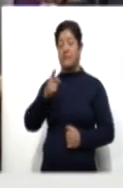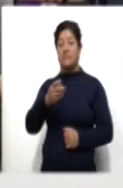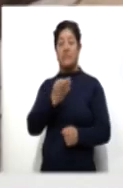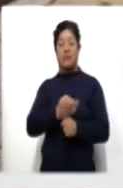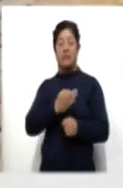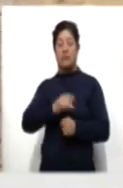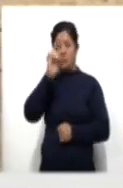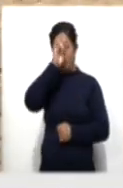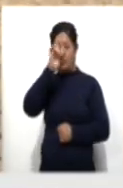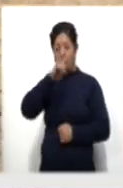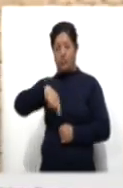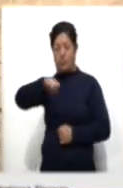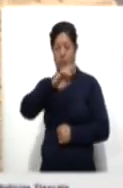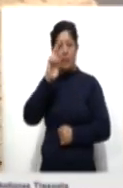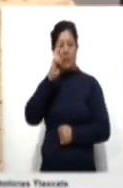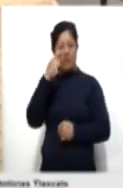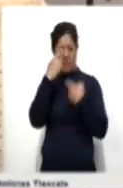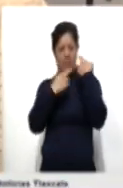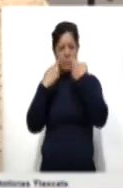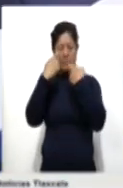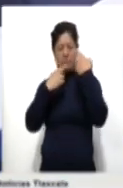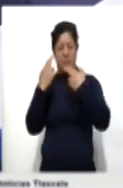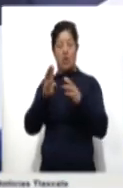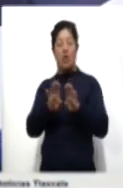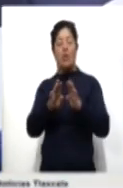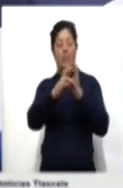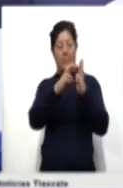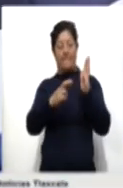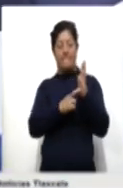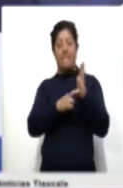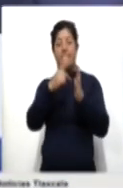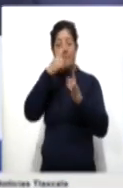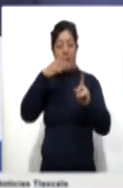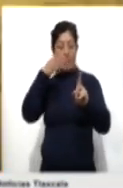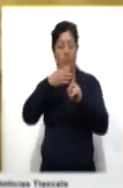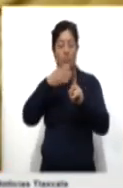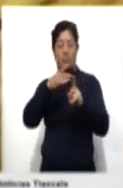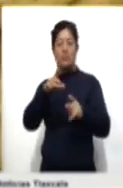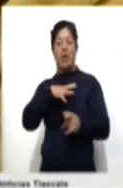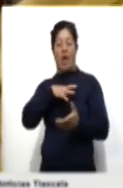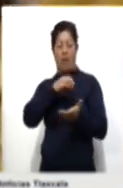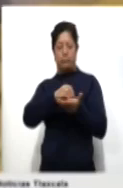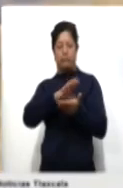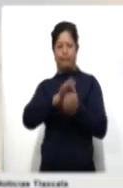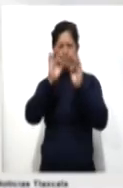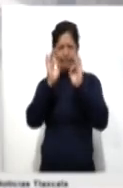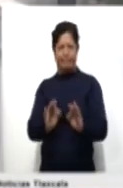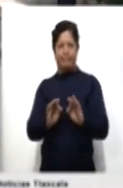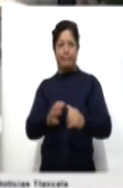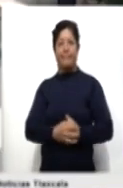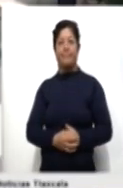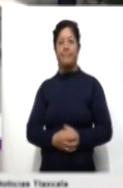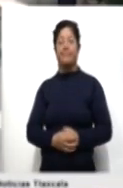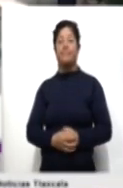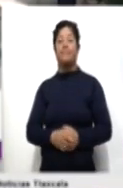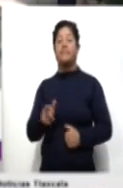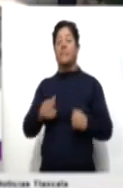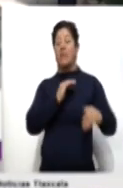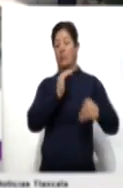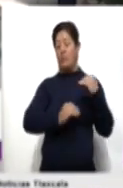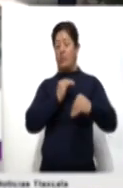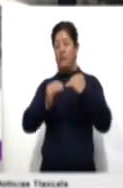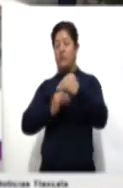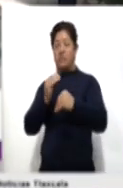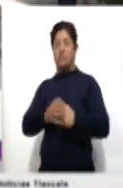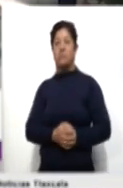este consejo serán revisados los protocolos de sanidad con el propósito de aplicarlos de manera correcta. Es un proceso